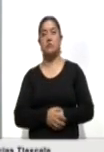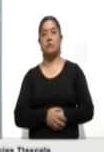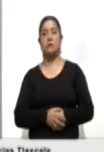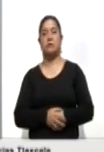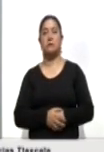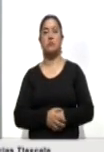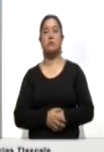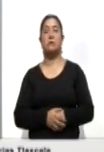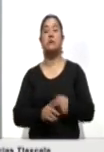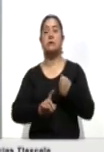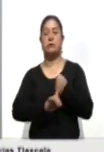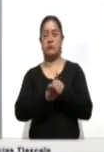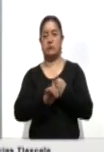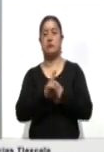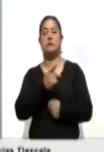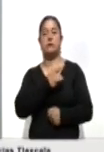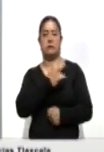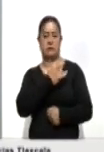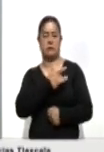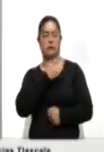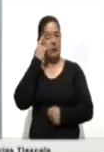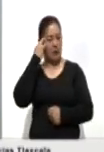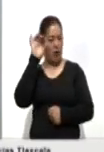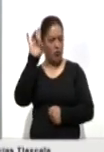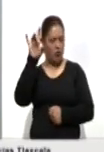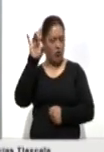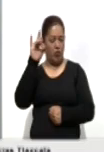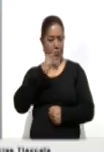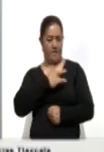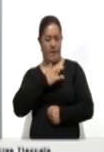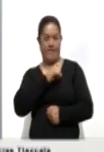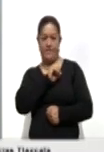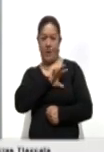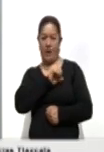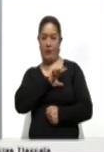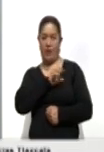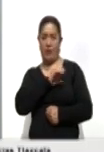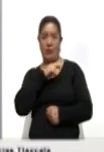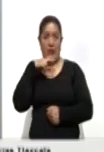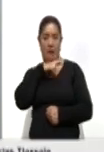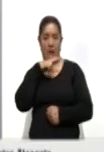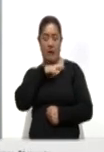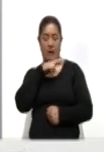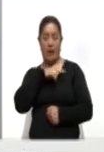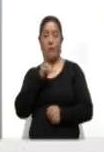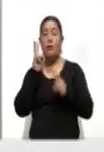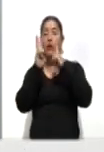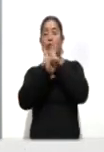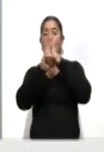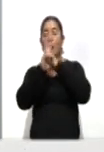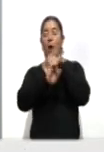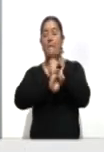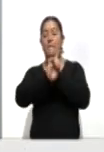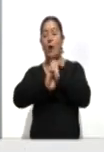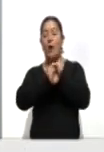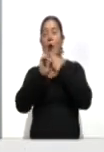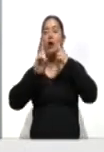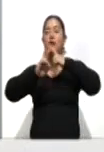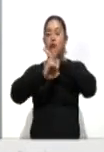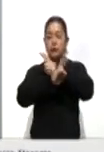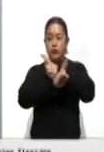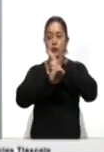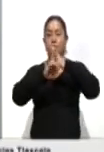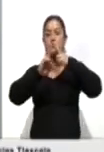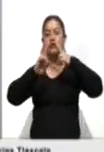empiece con cefalea, dolor de cabeza, taquicardias, dificultad respiratoria, e inicia ya